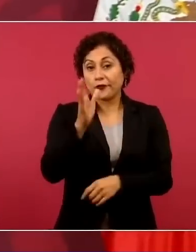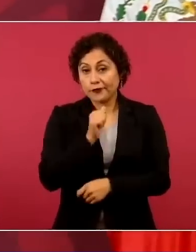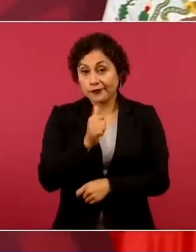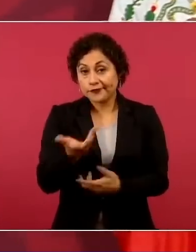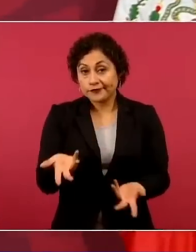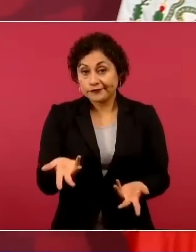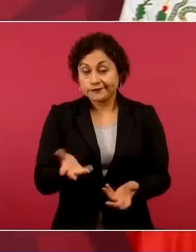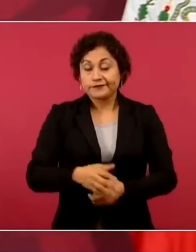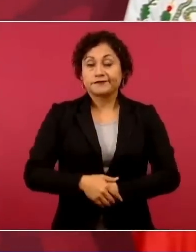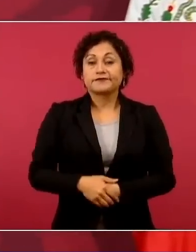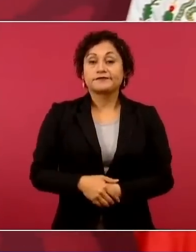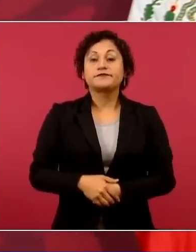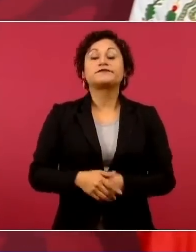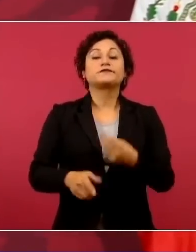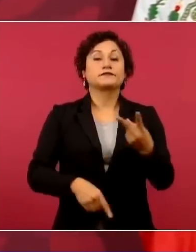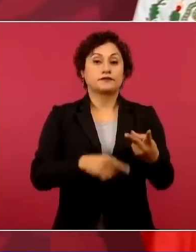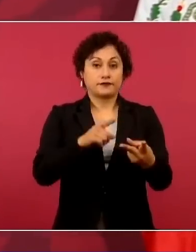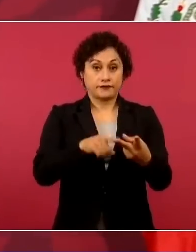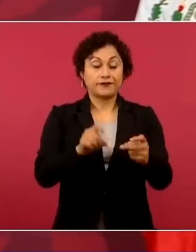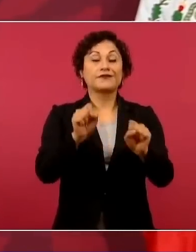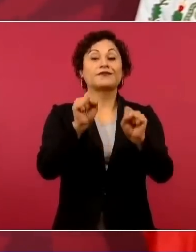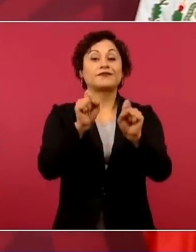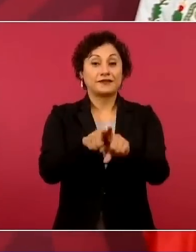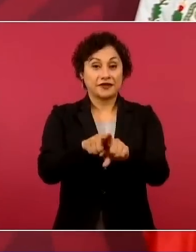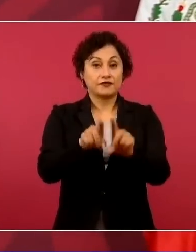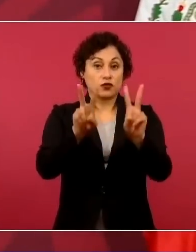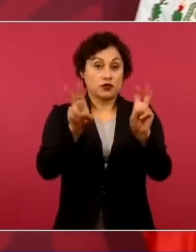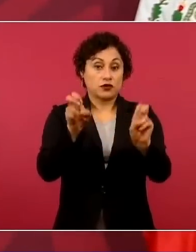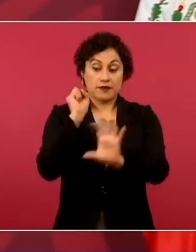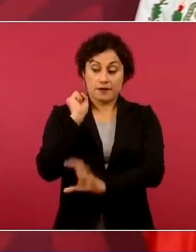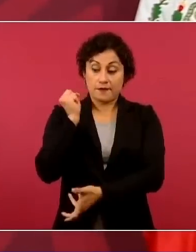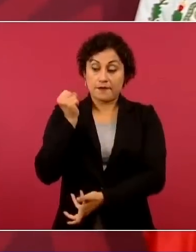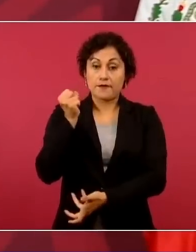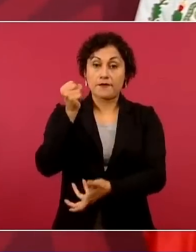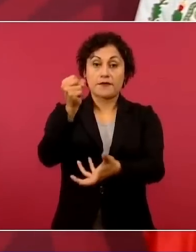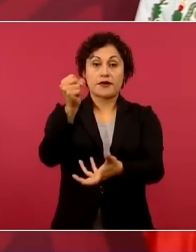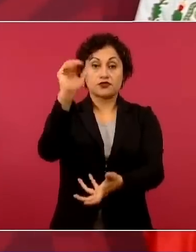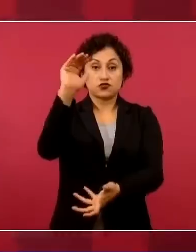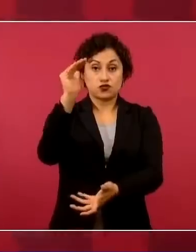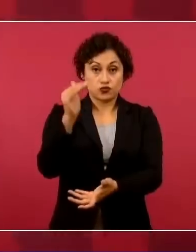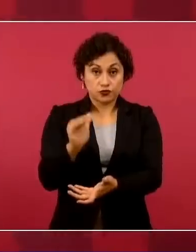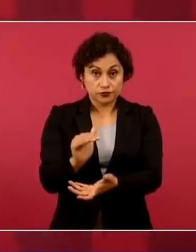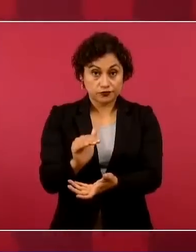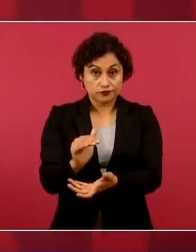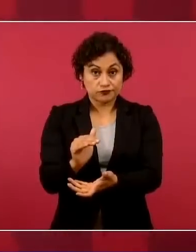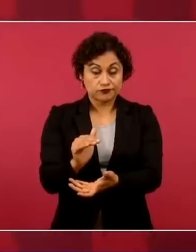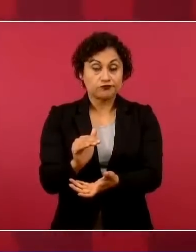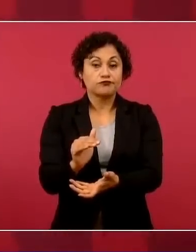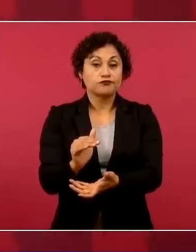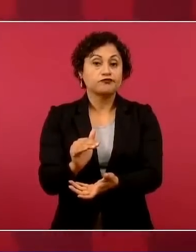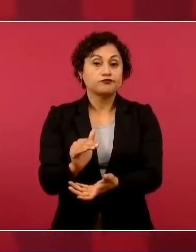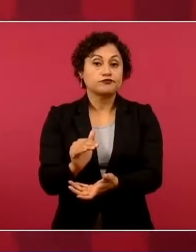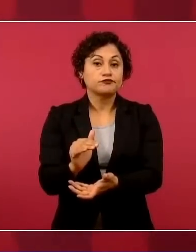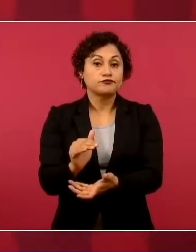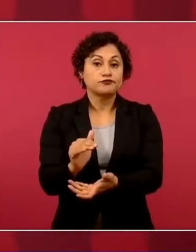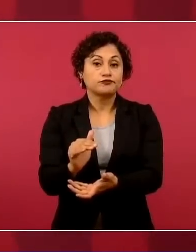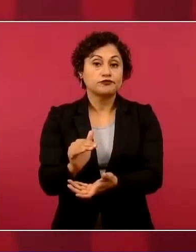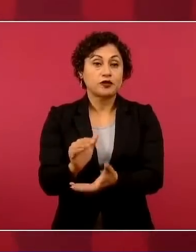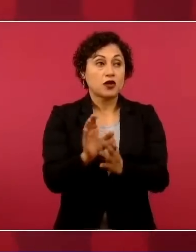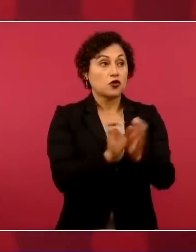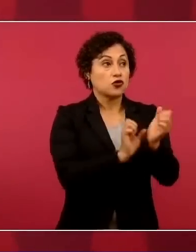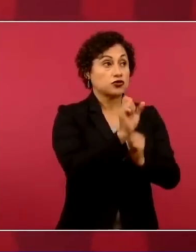También la disminución de presupuesto, como no hubo reforma